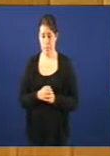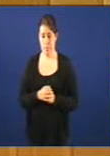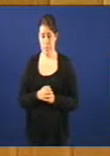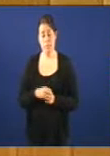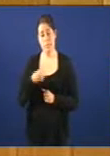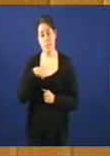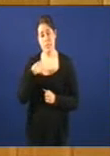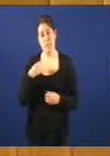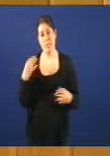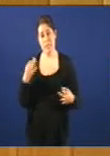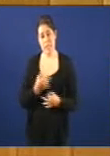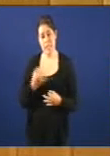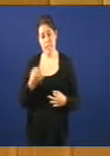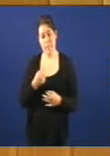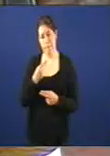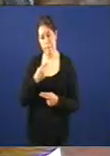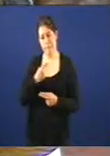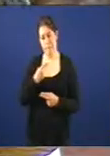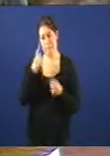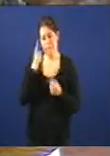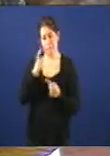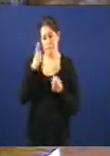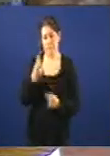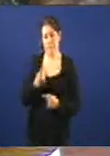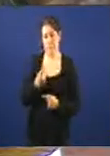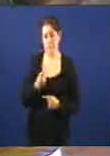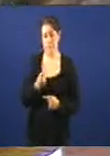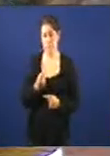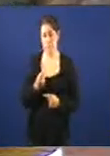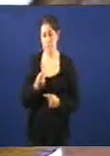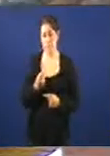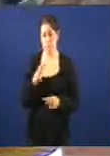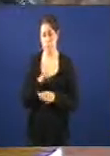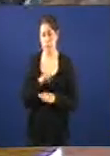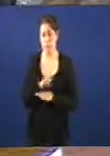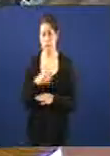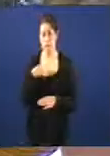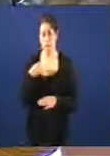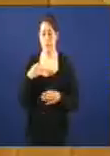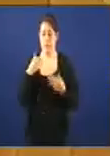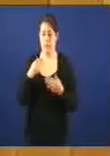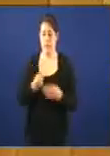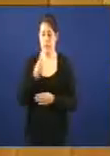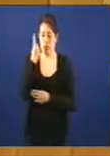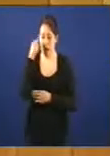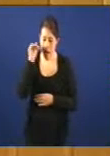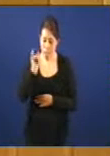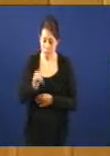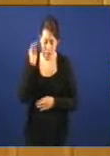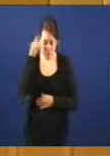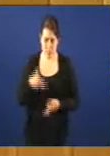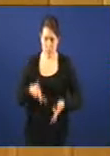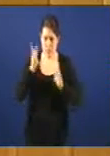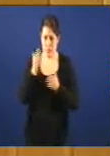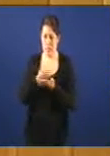que a mí me parece indigno é que se intente engañar a quen porque gracias a dios estamos nun estado democrático donde hai unha